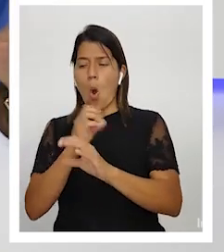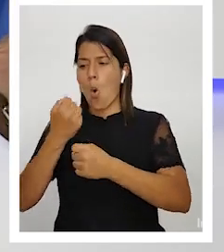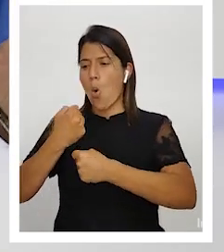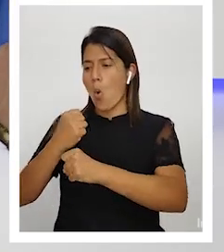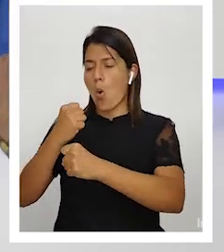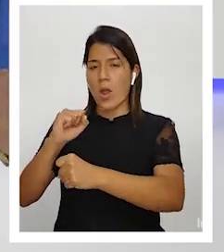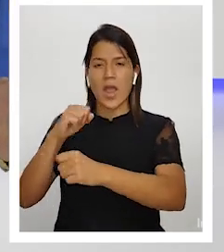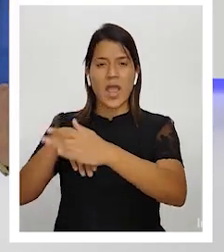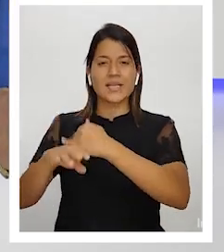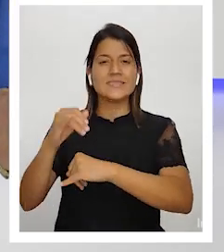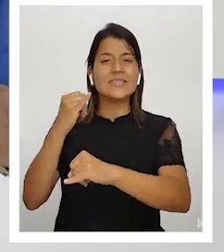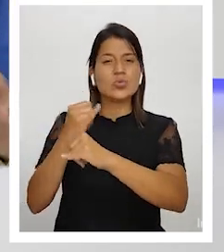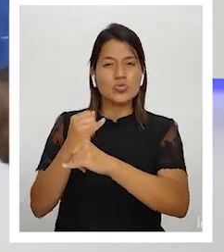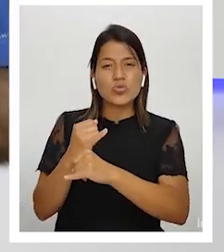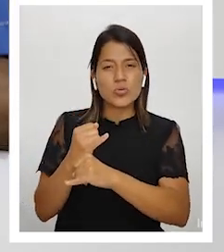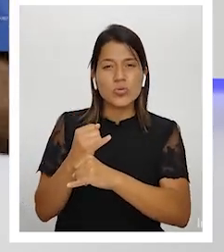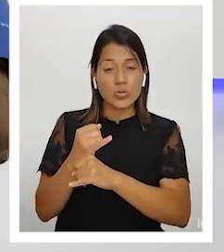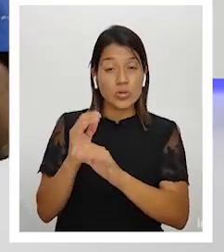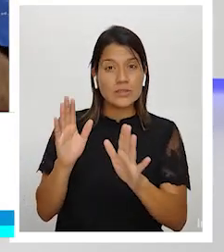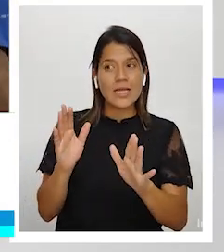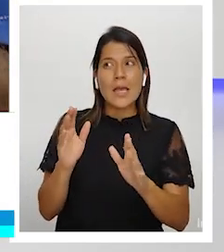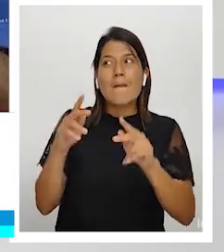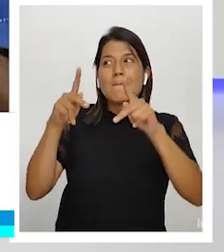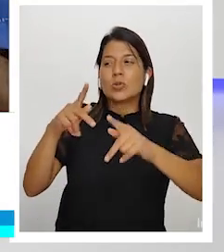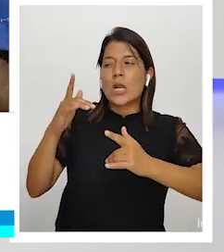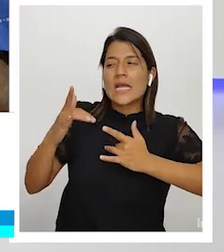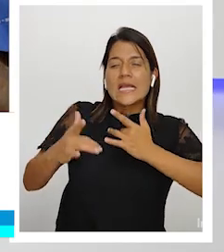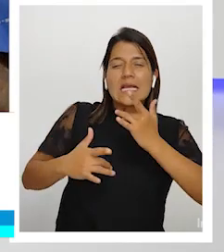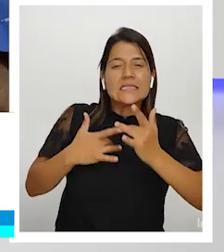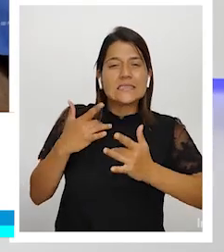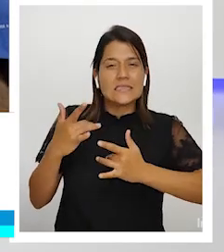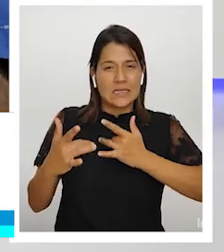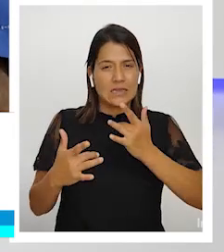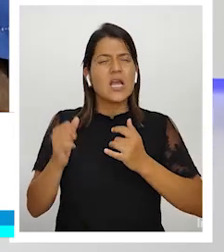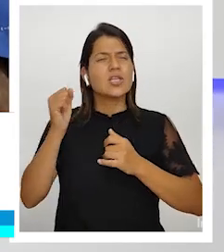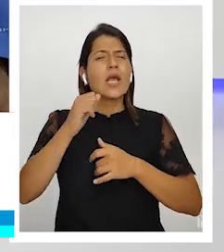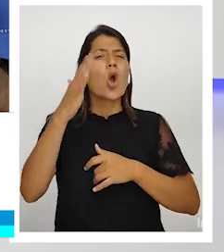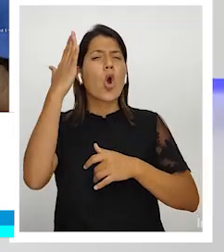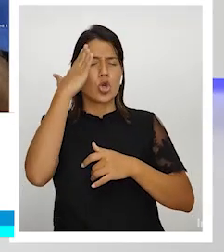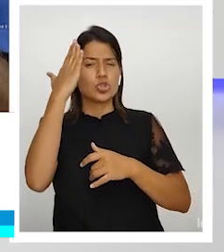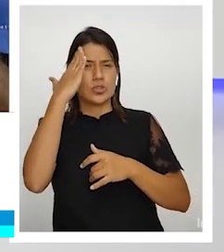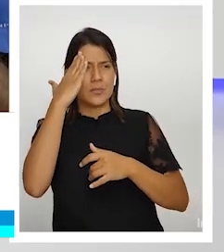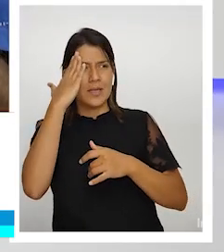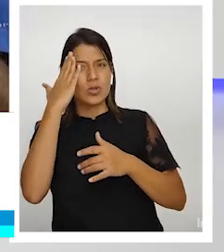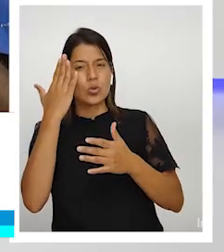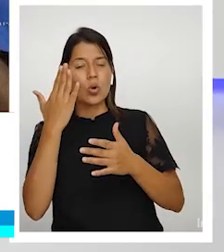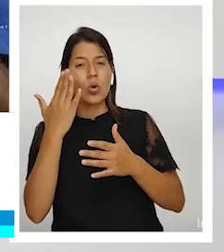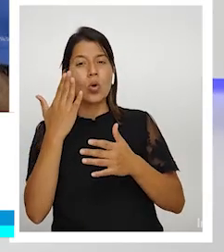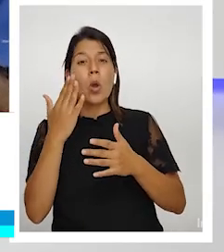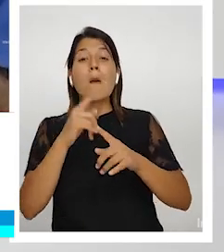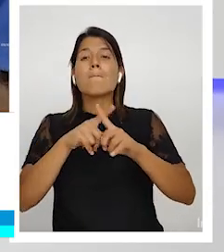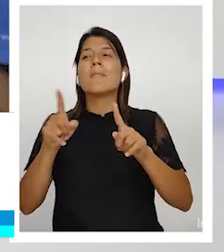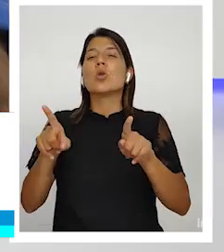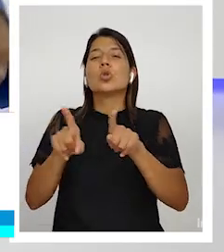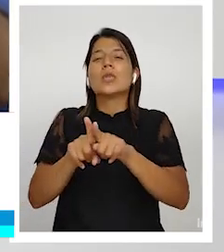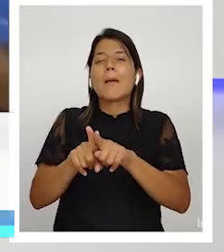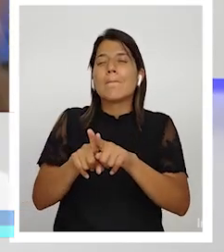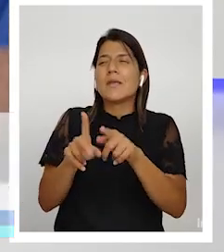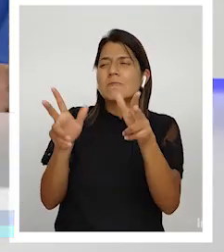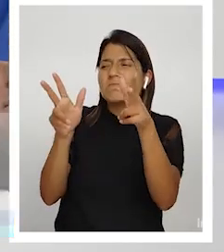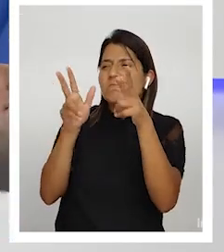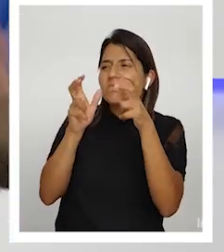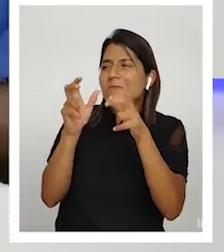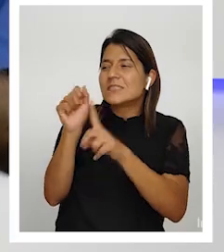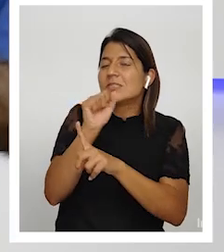sintiendo las cosas no solo el conocimiento teórico es el sentido de la realidad que es mucho más